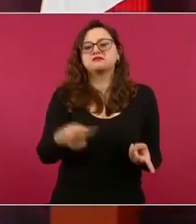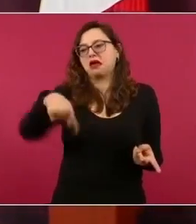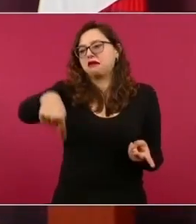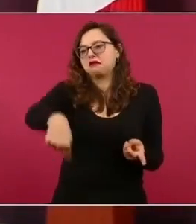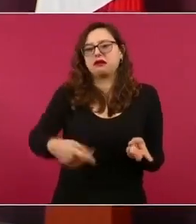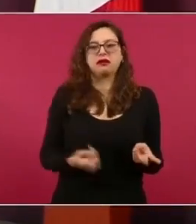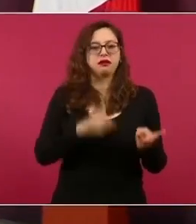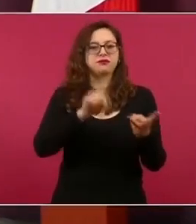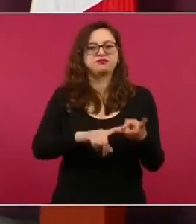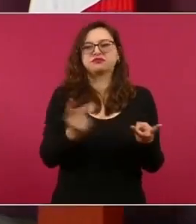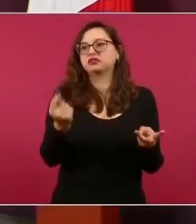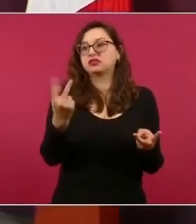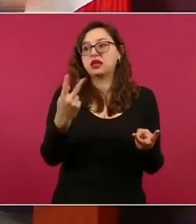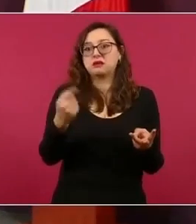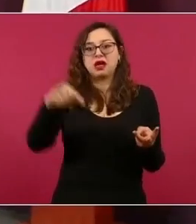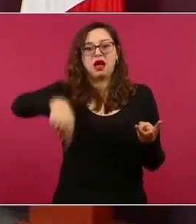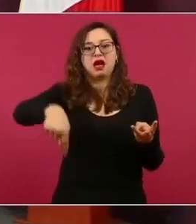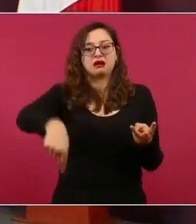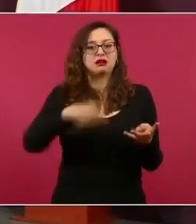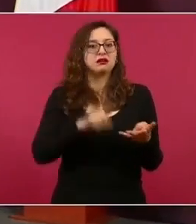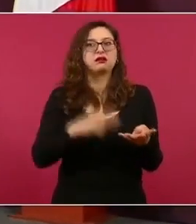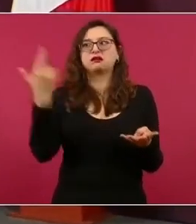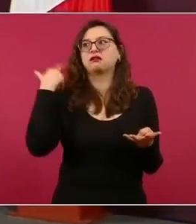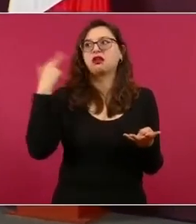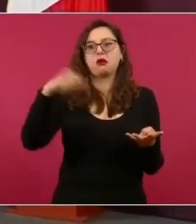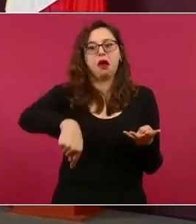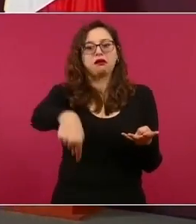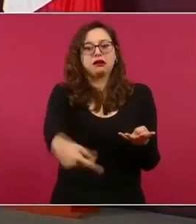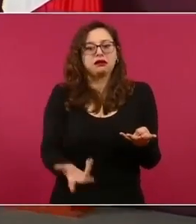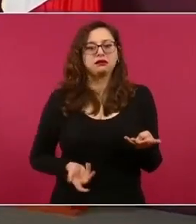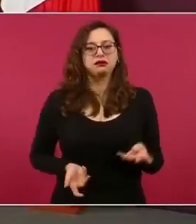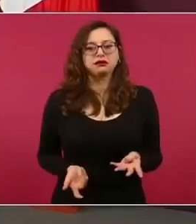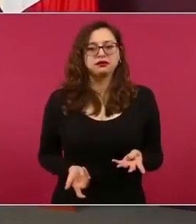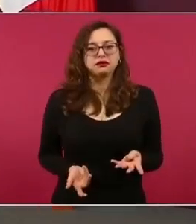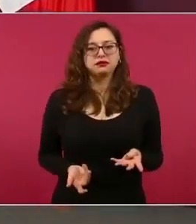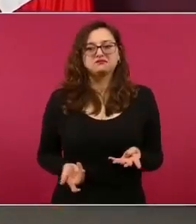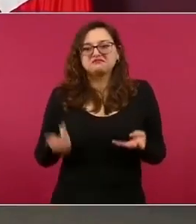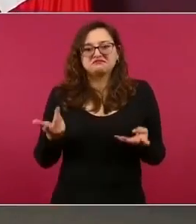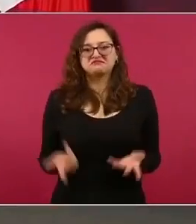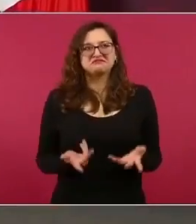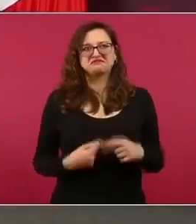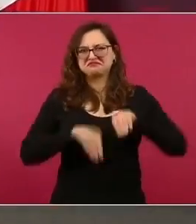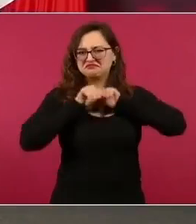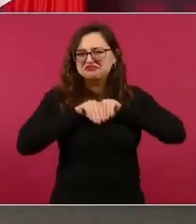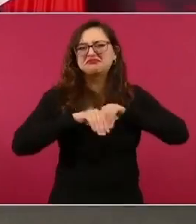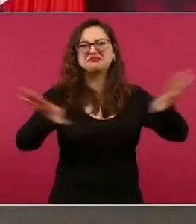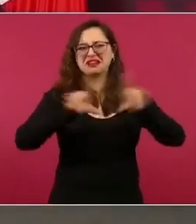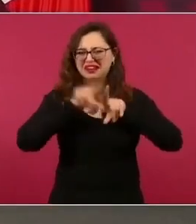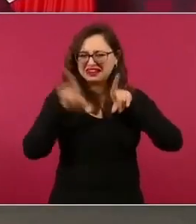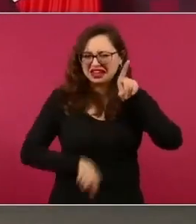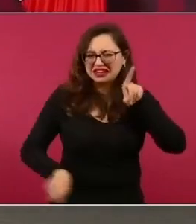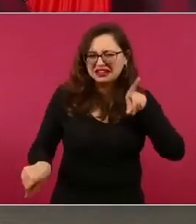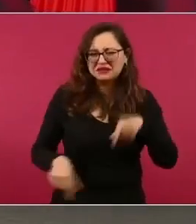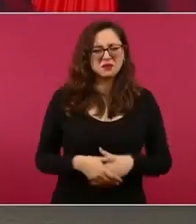la televisión aquí todas las estaciones de radio aquí ¿cuál cadena de radio hay a